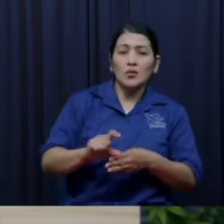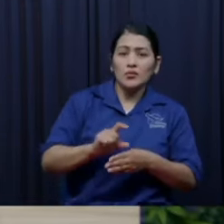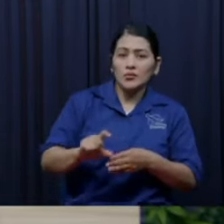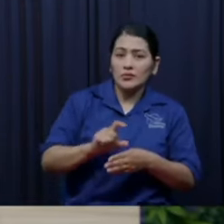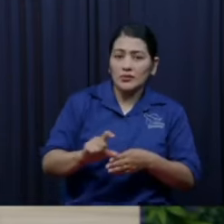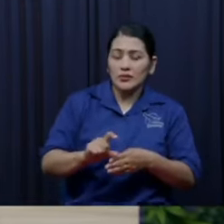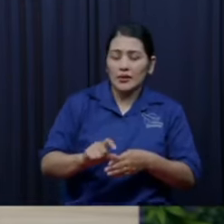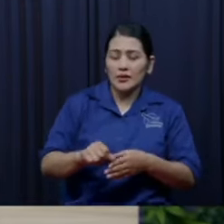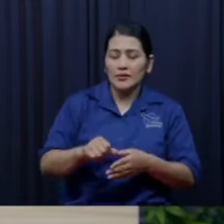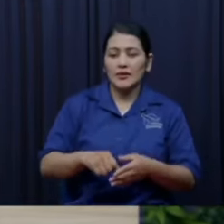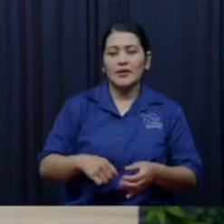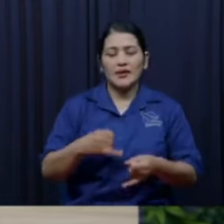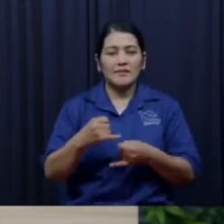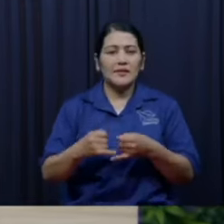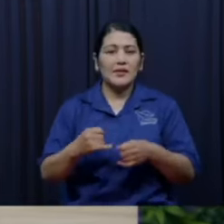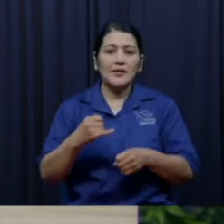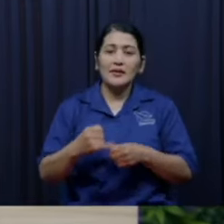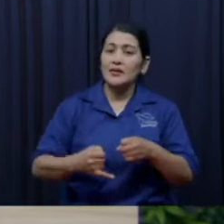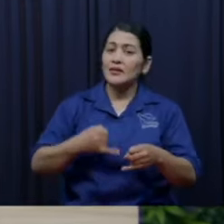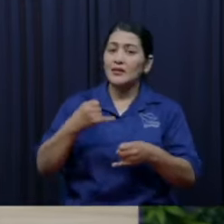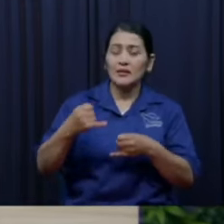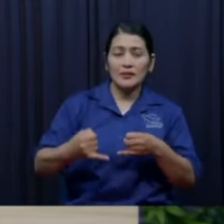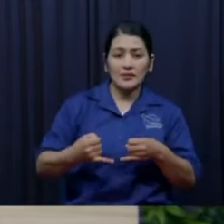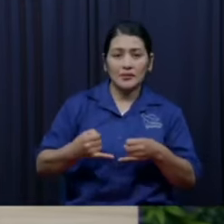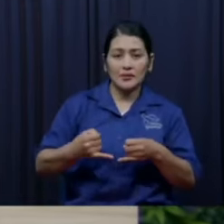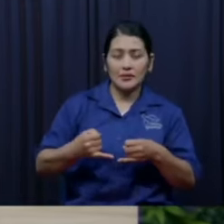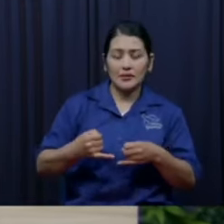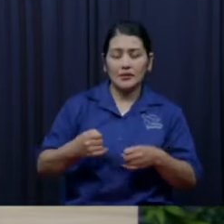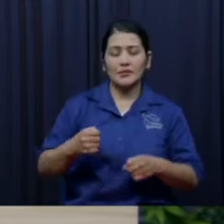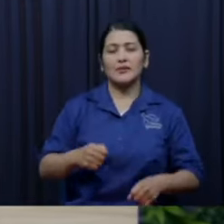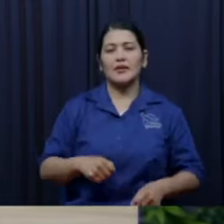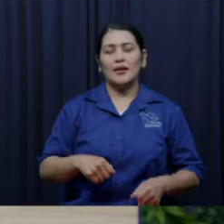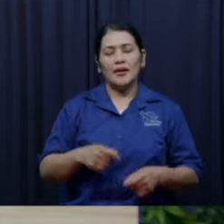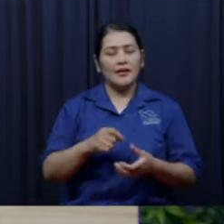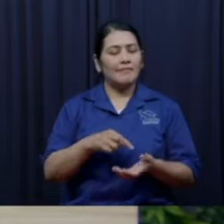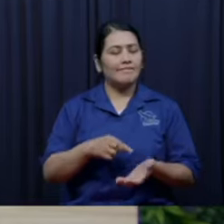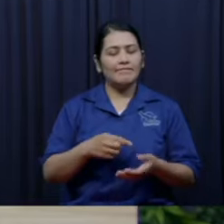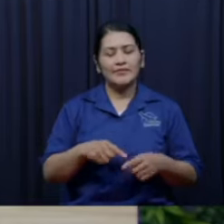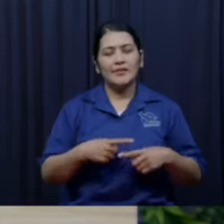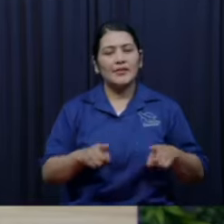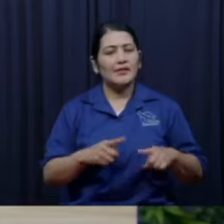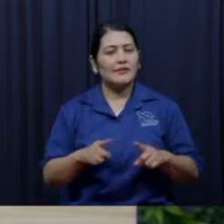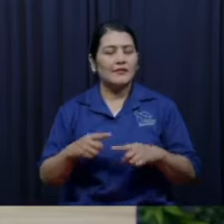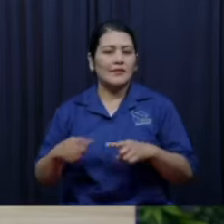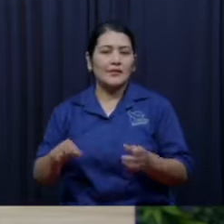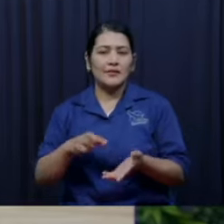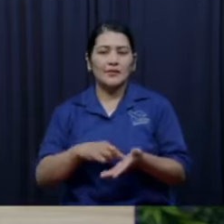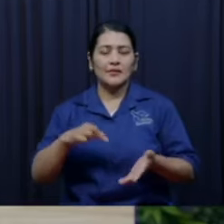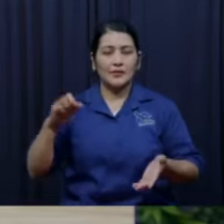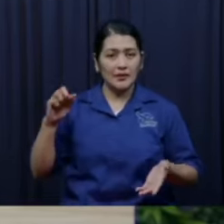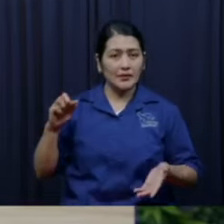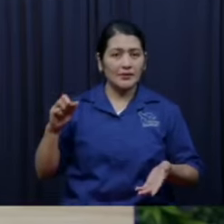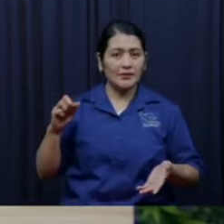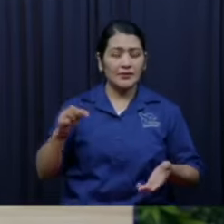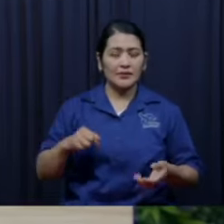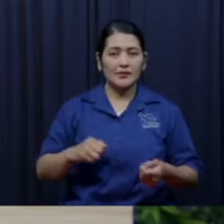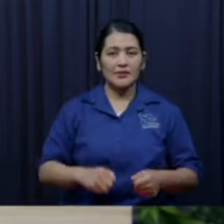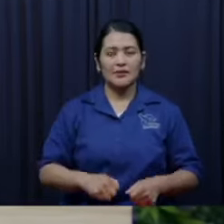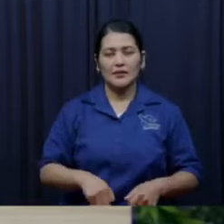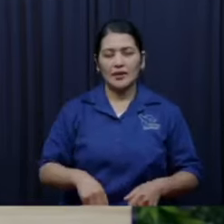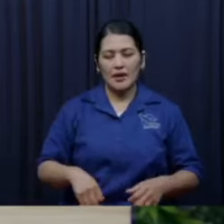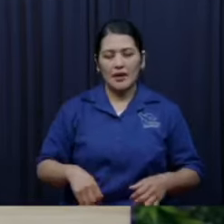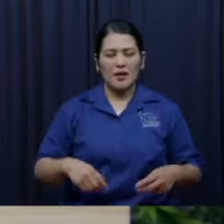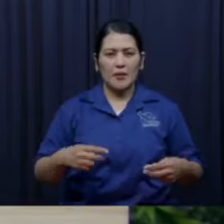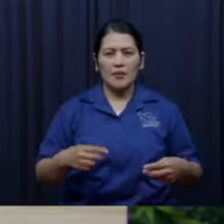con los palestinos es una lucha que viene desde hace cuantos años,